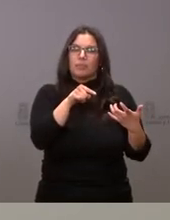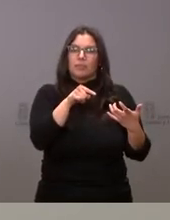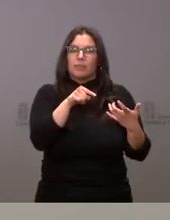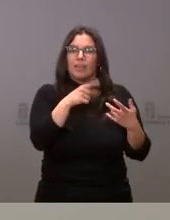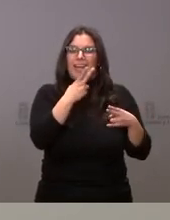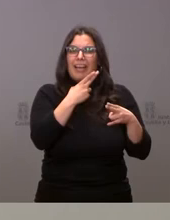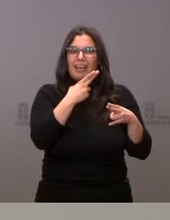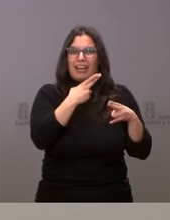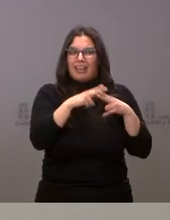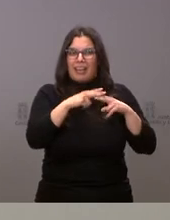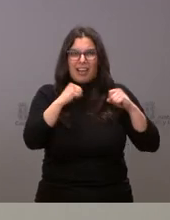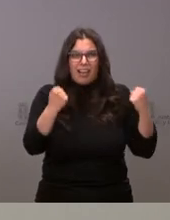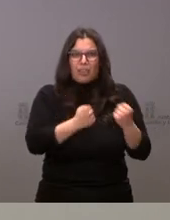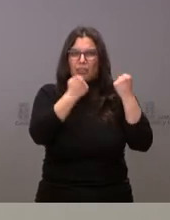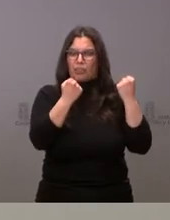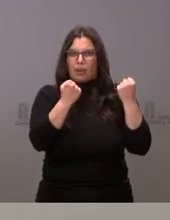las actividades